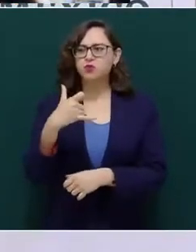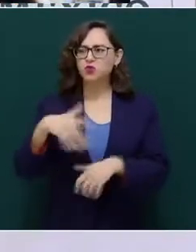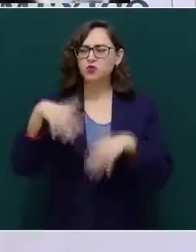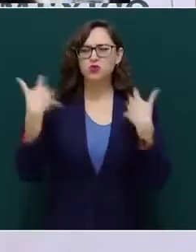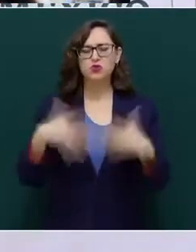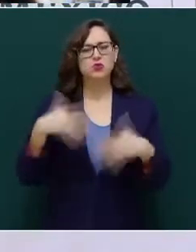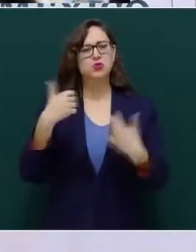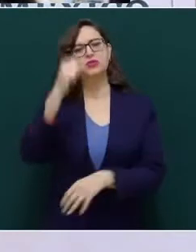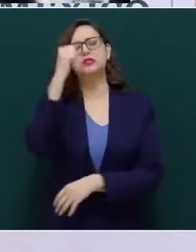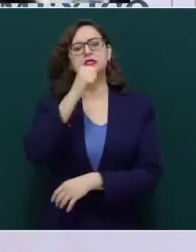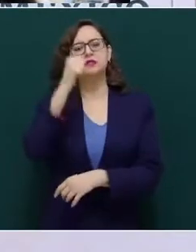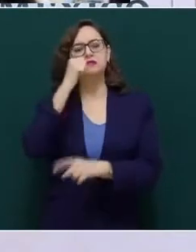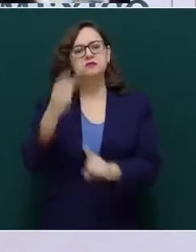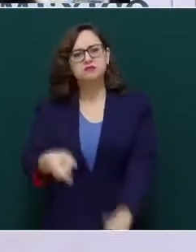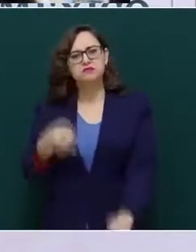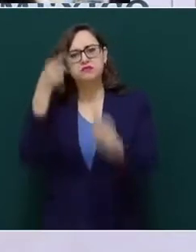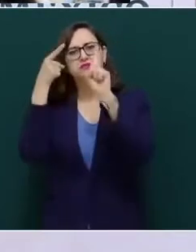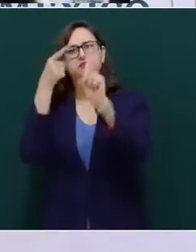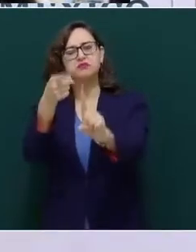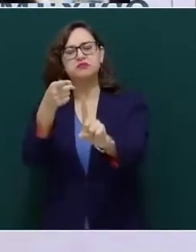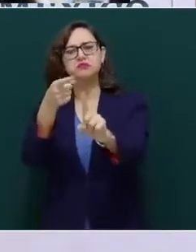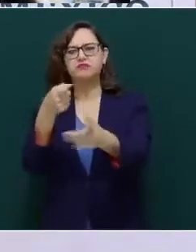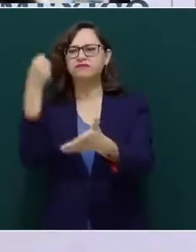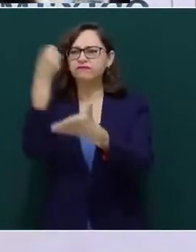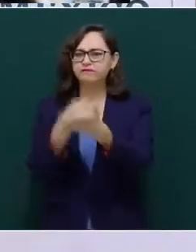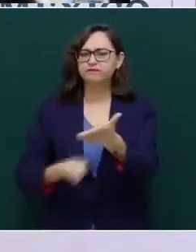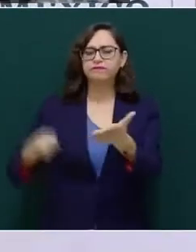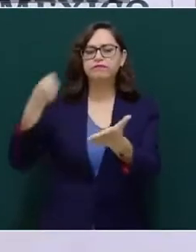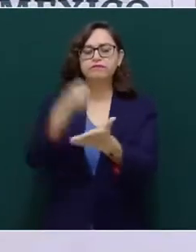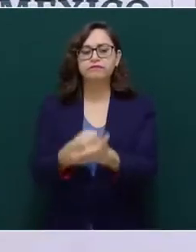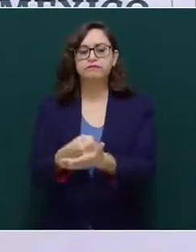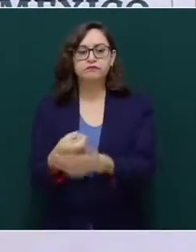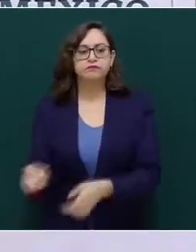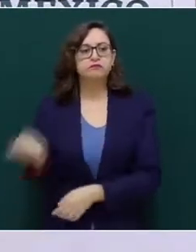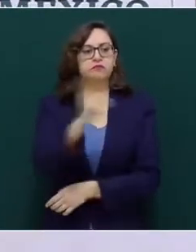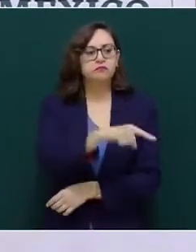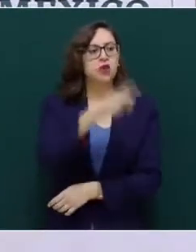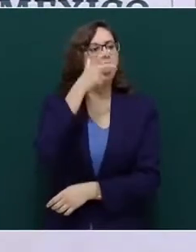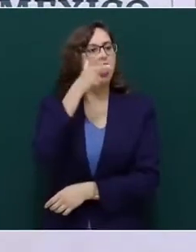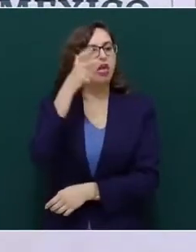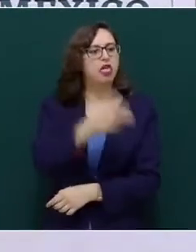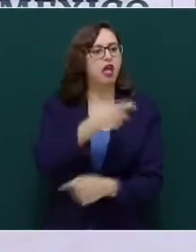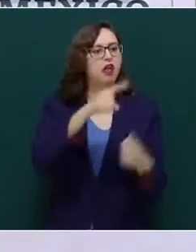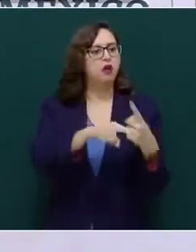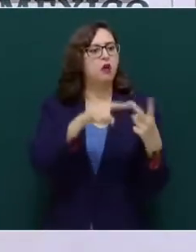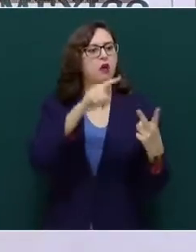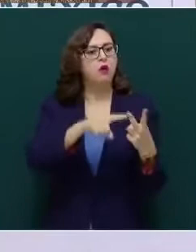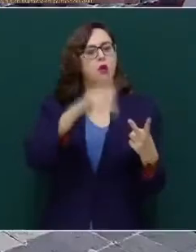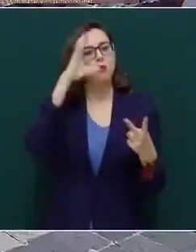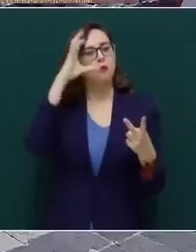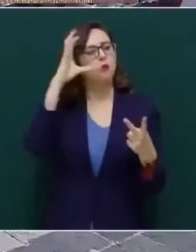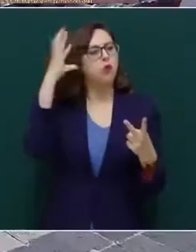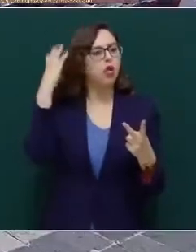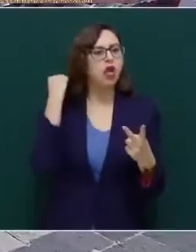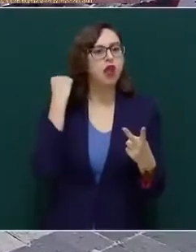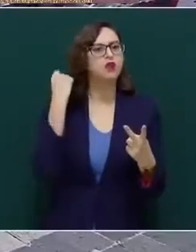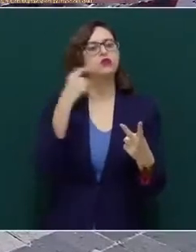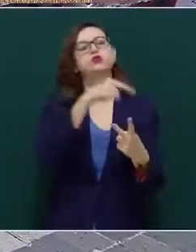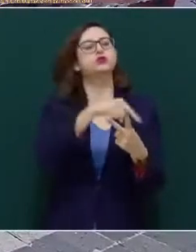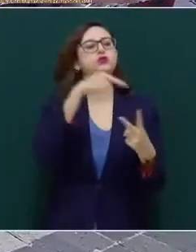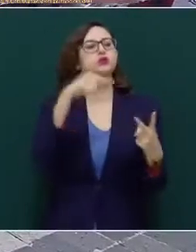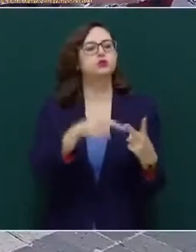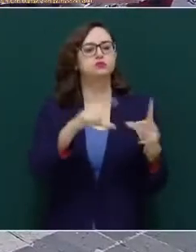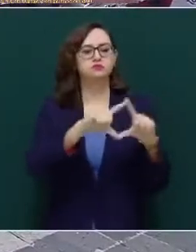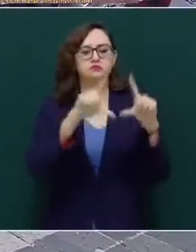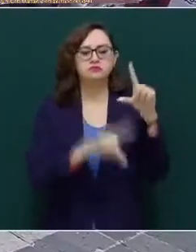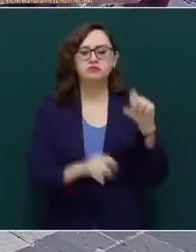como el propio Hidalgo y como José María Morelos y Pavón, los padres